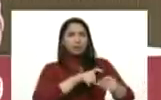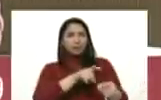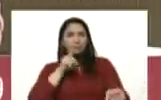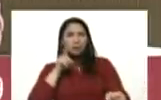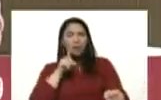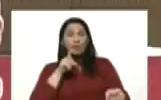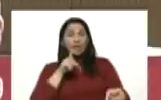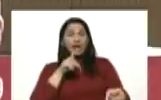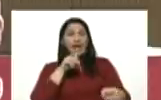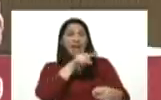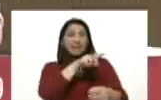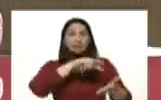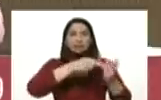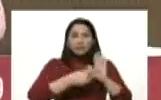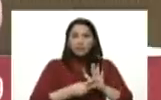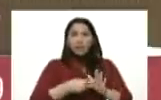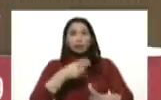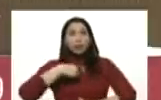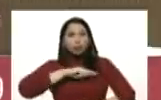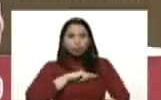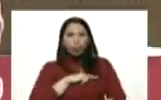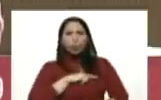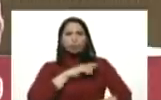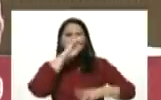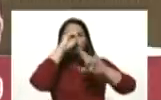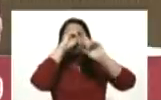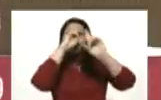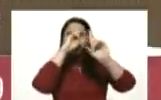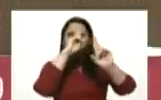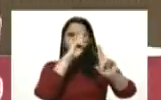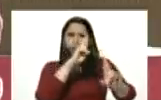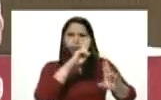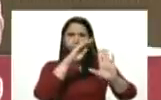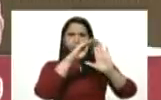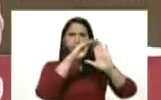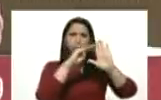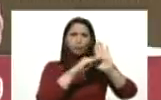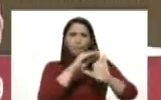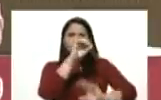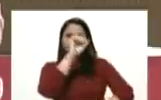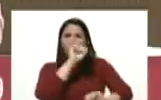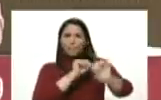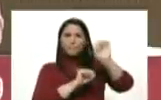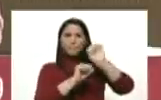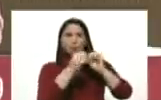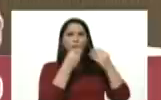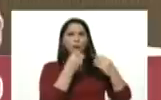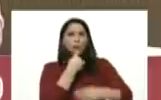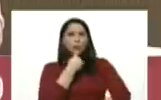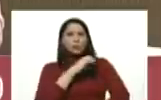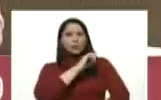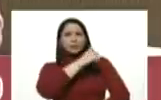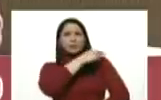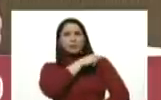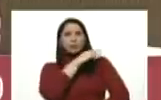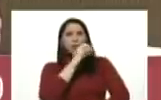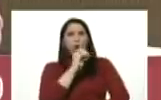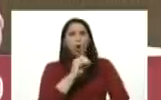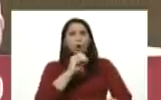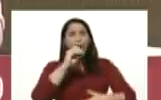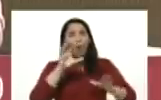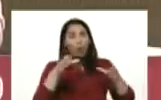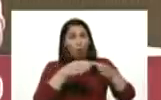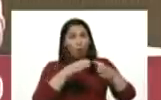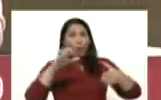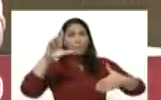Eso quiere decir que hemos venido respetando las medidas de prevención como lo dice la directora de la OPS. No es